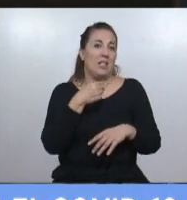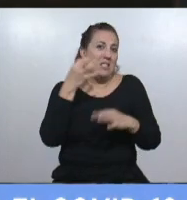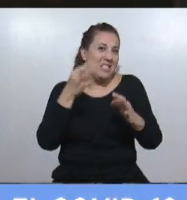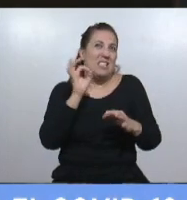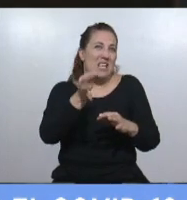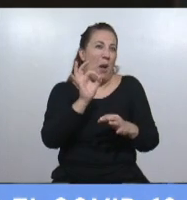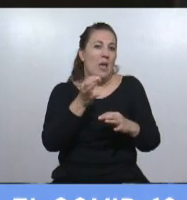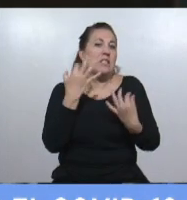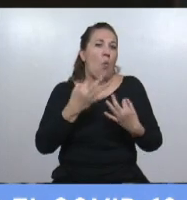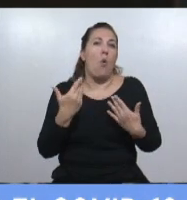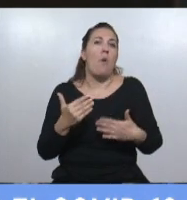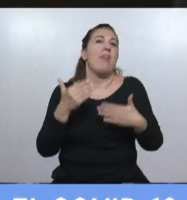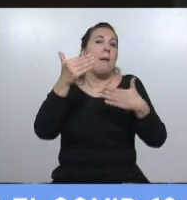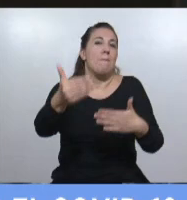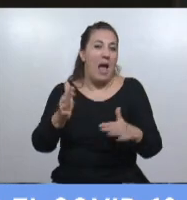desconocía.